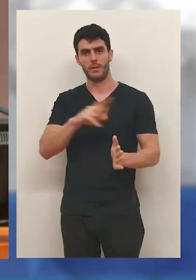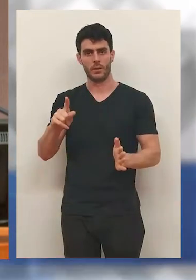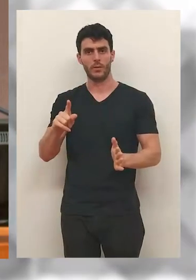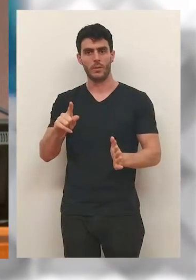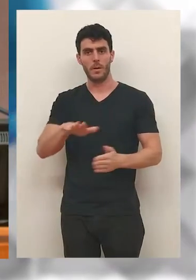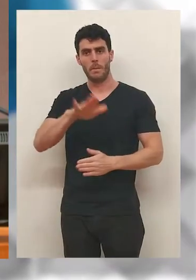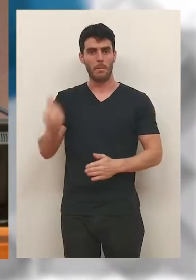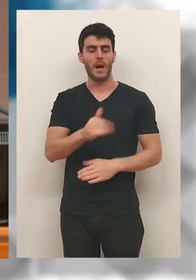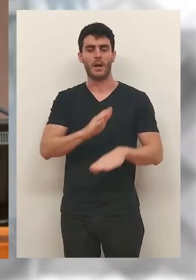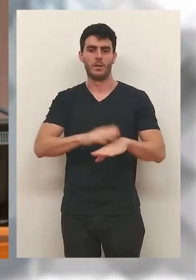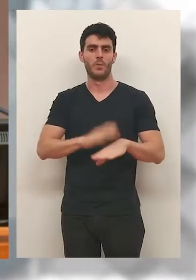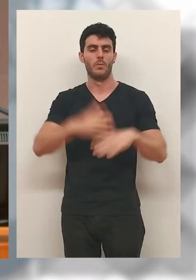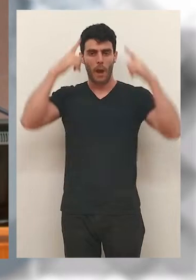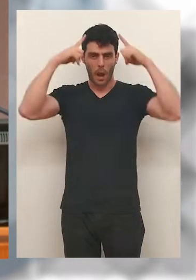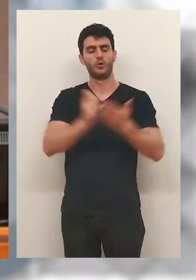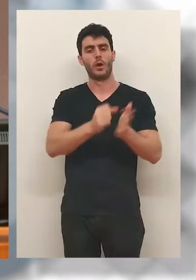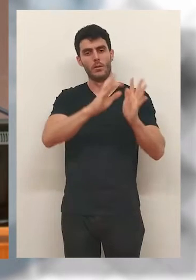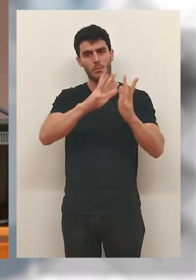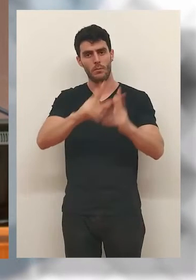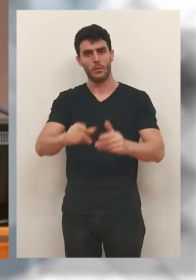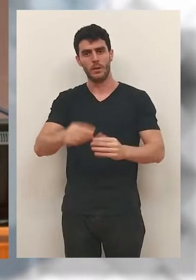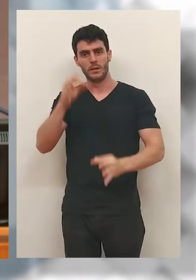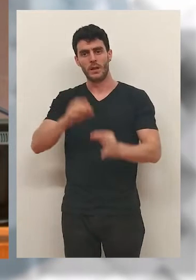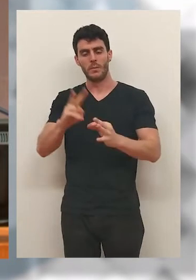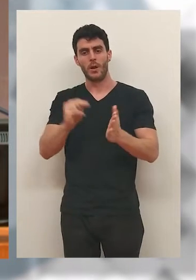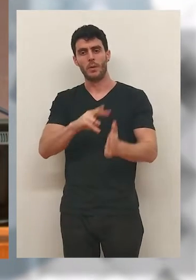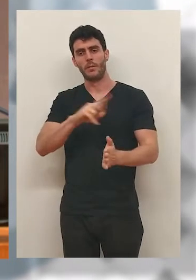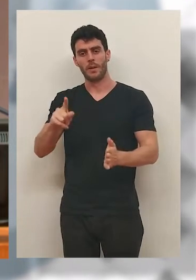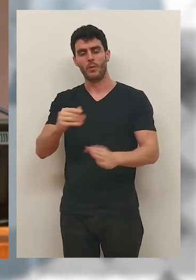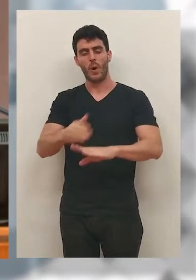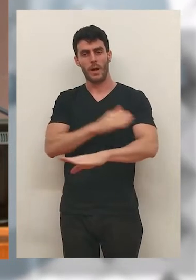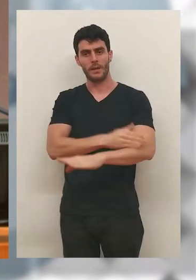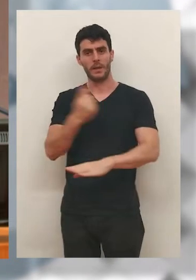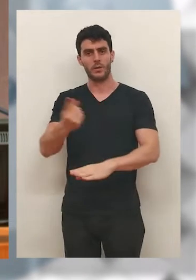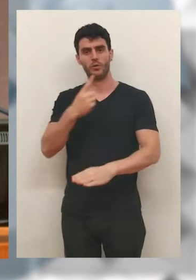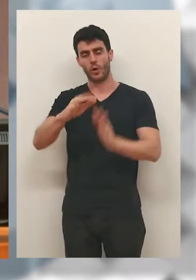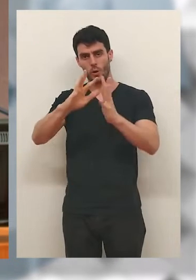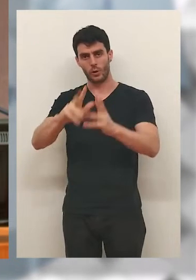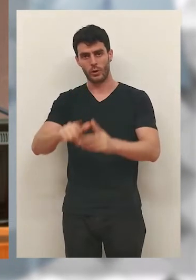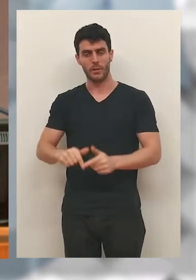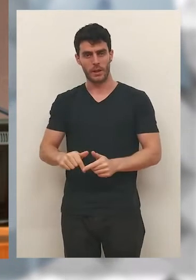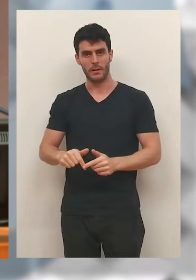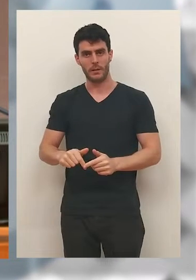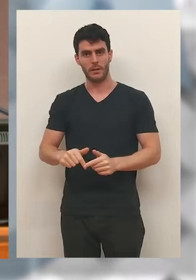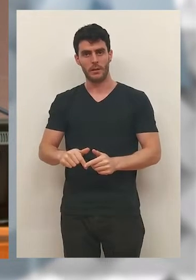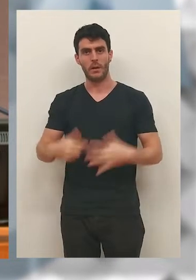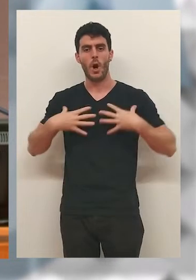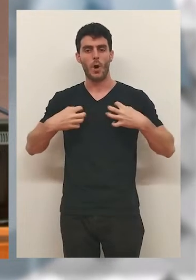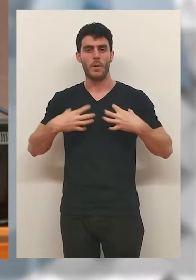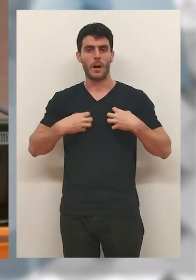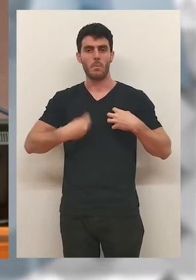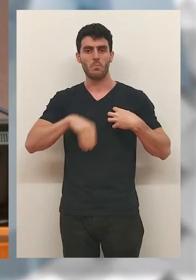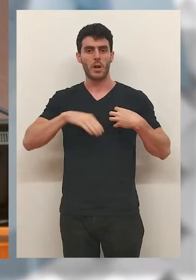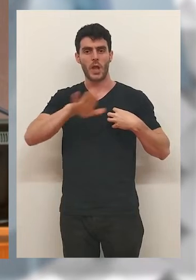septiembre de 2021 se cuentan todas las bajas por lobo en La Rioja, mientras que antes de septiembre de 2021 solo se